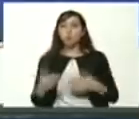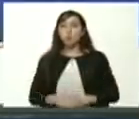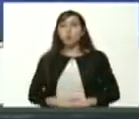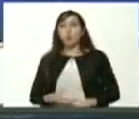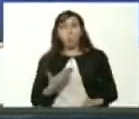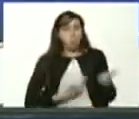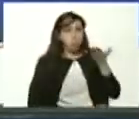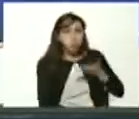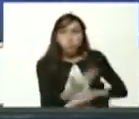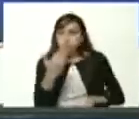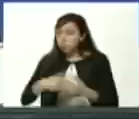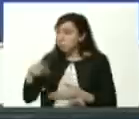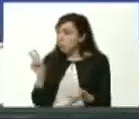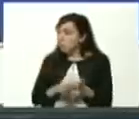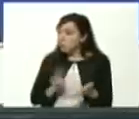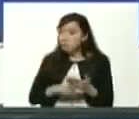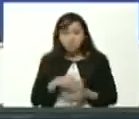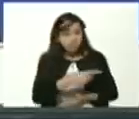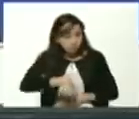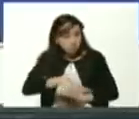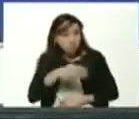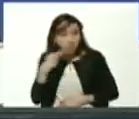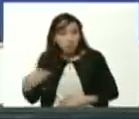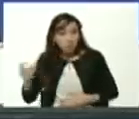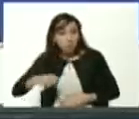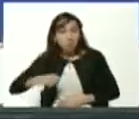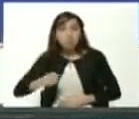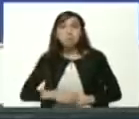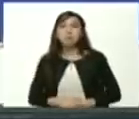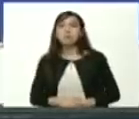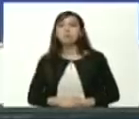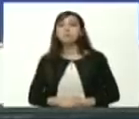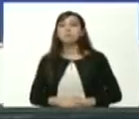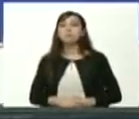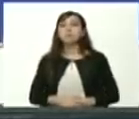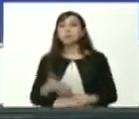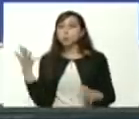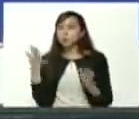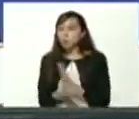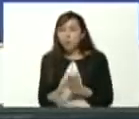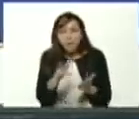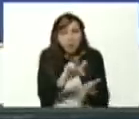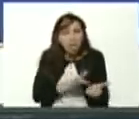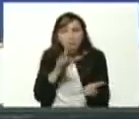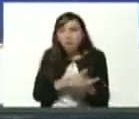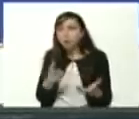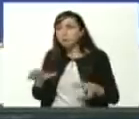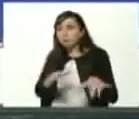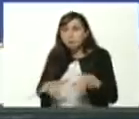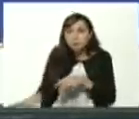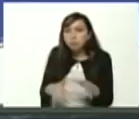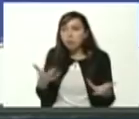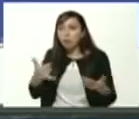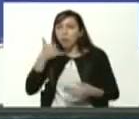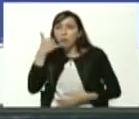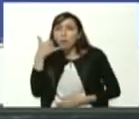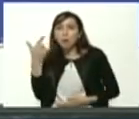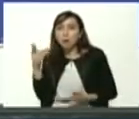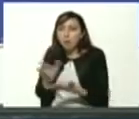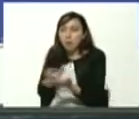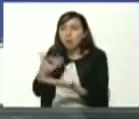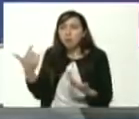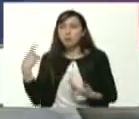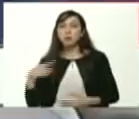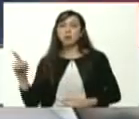interactuando ¿verdad muchachos? muchachas interactuando a través de la tableta de la computadora del teléfono el que lo tenga